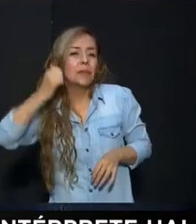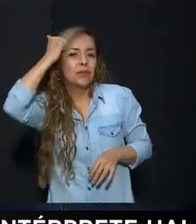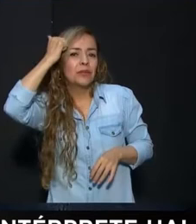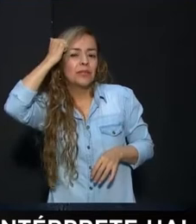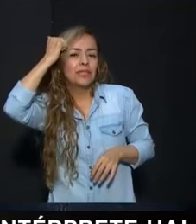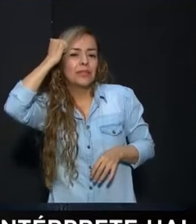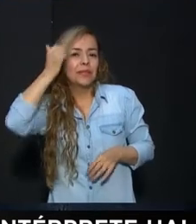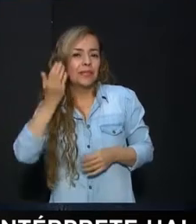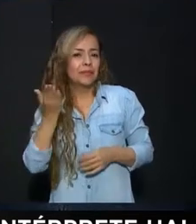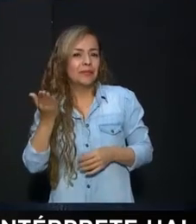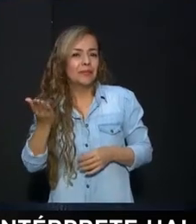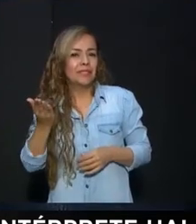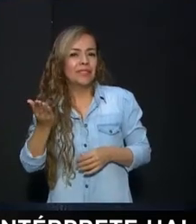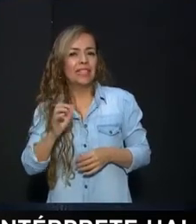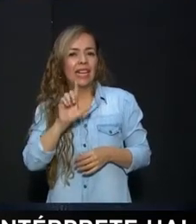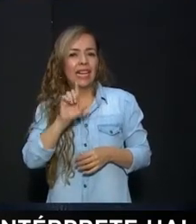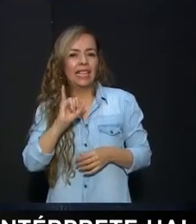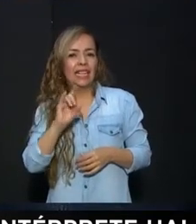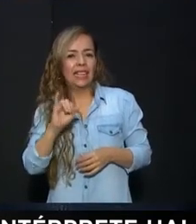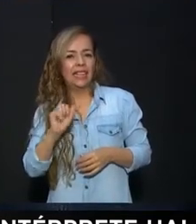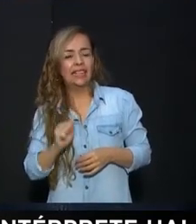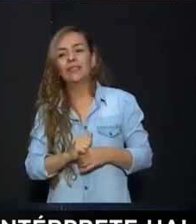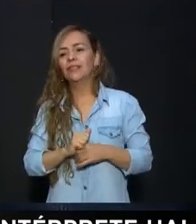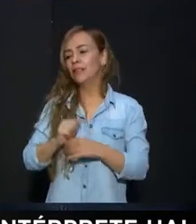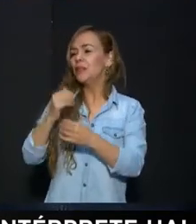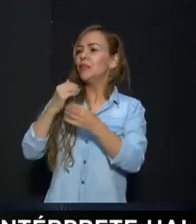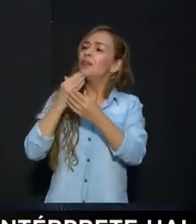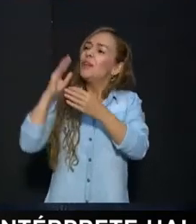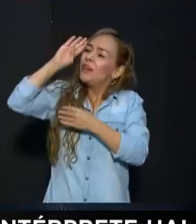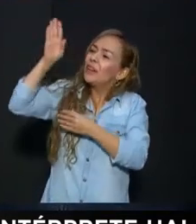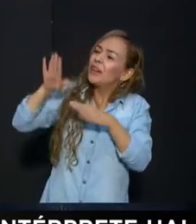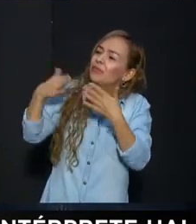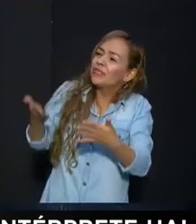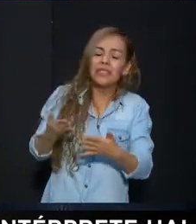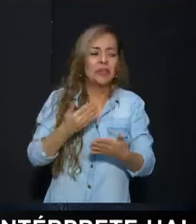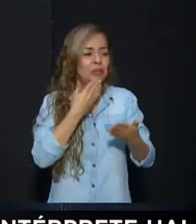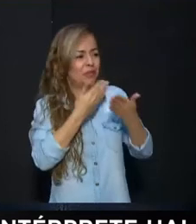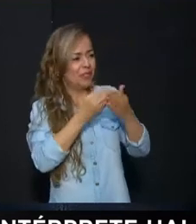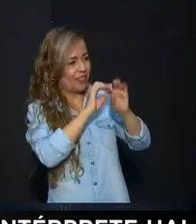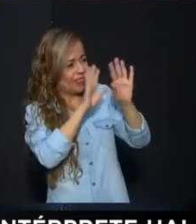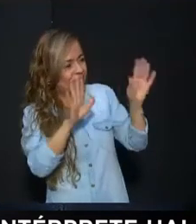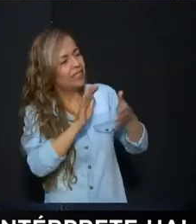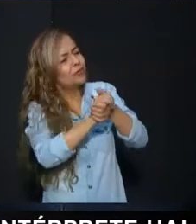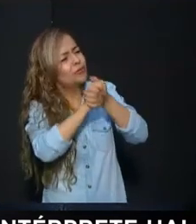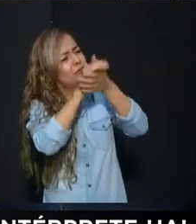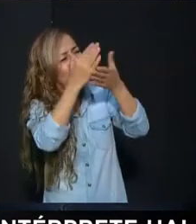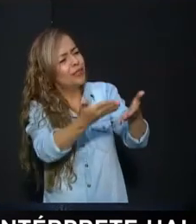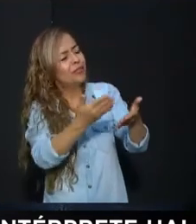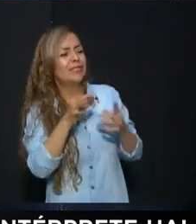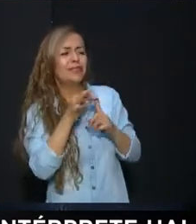Lidia Solorzano Hola Lidia ¿Cómo estás? Muy buenos días Para darles Un saludo especial